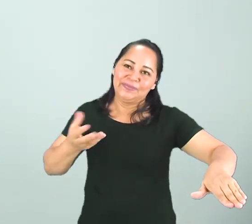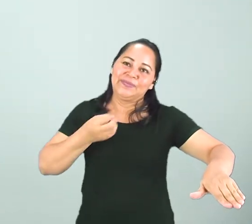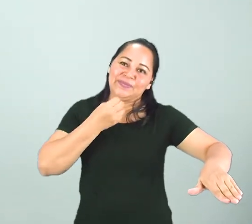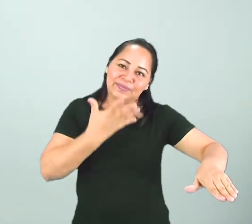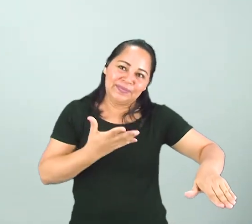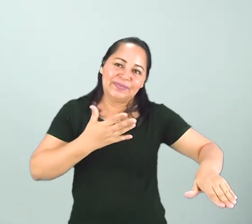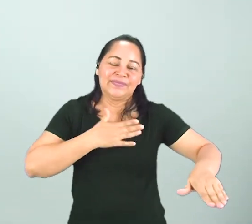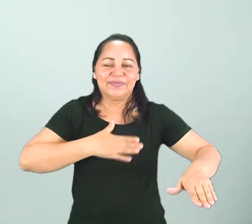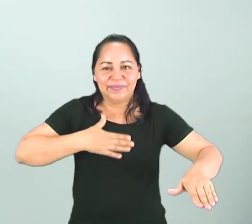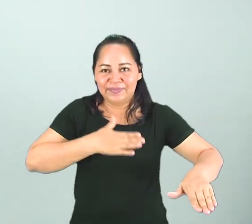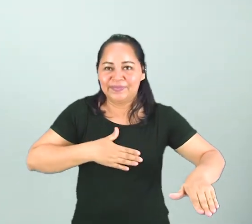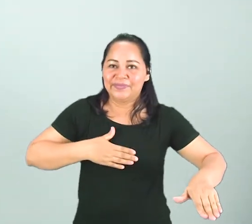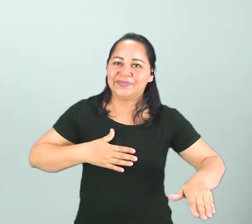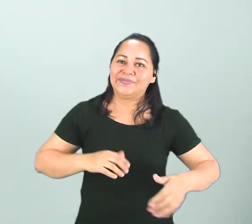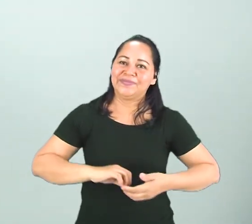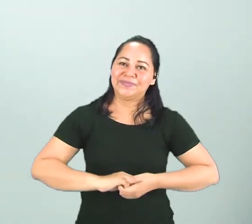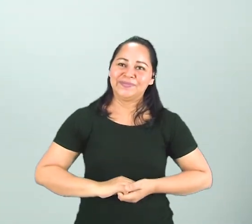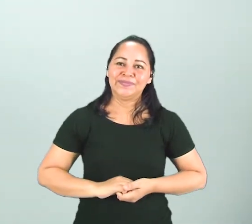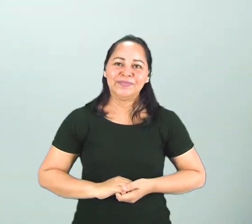bien gostadas de deitar. ¿Cierto?